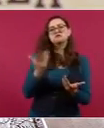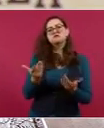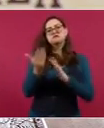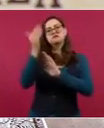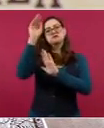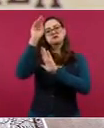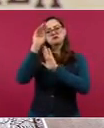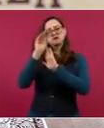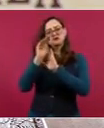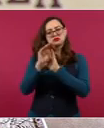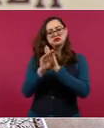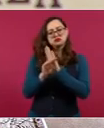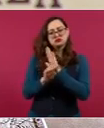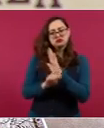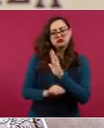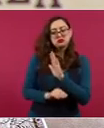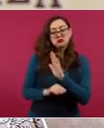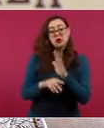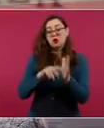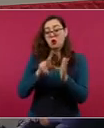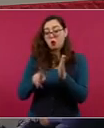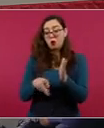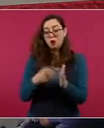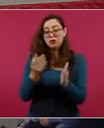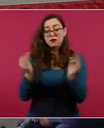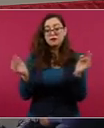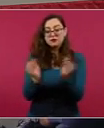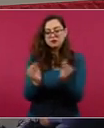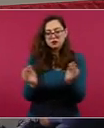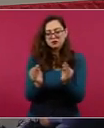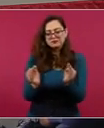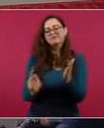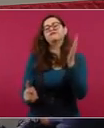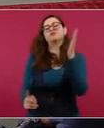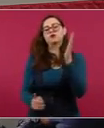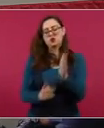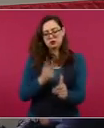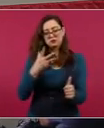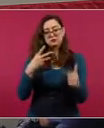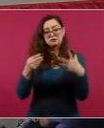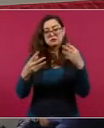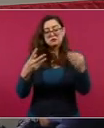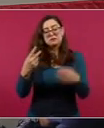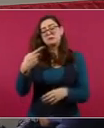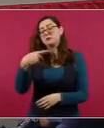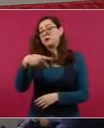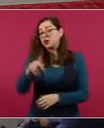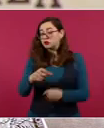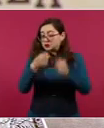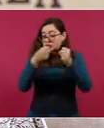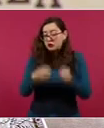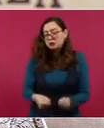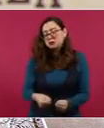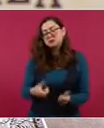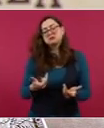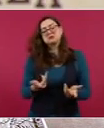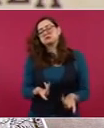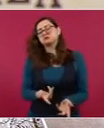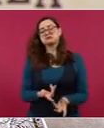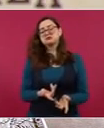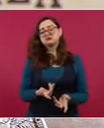las temporadas de calor. Pero insistimos, esto no hay manera de predecirlo, todavía observaremos durante 2023